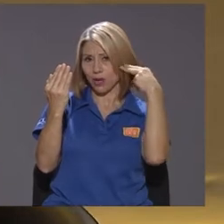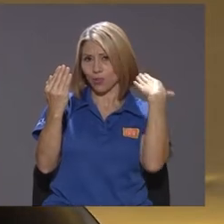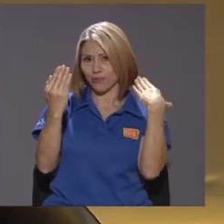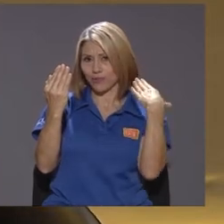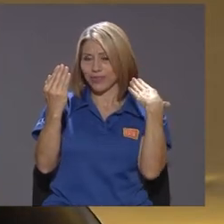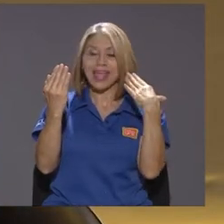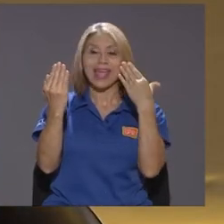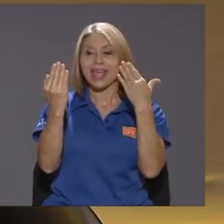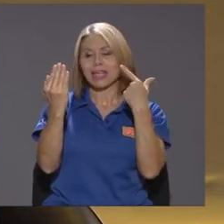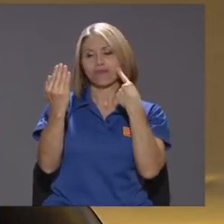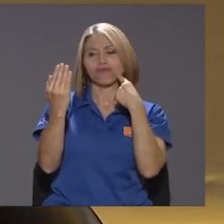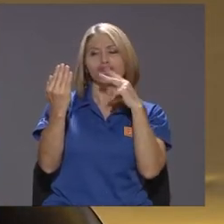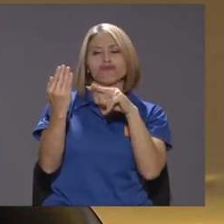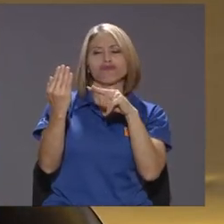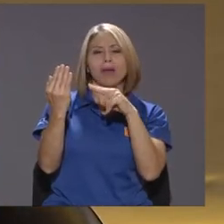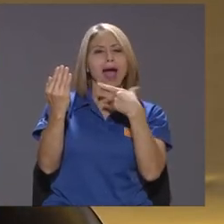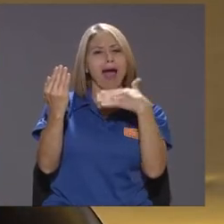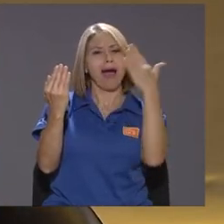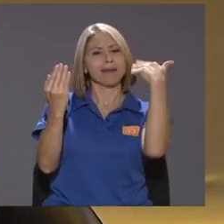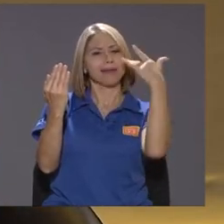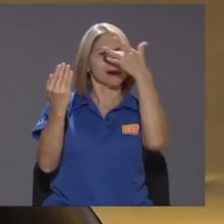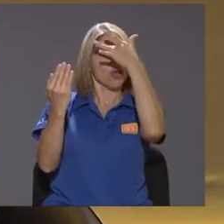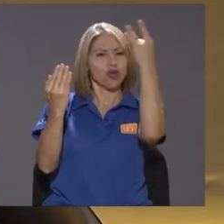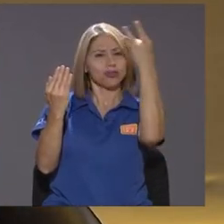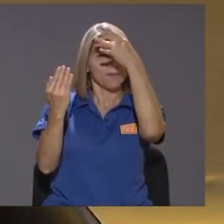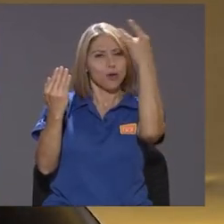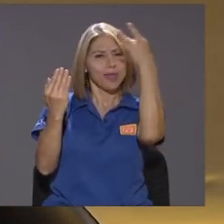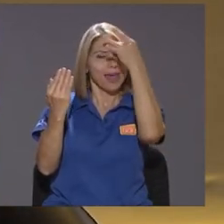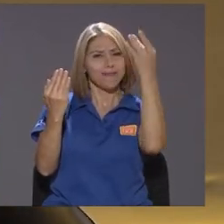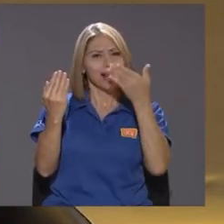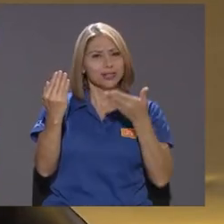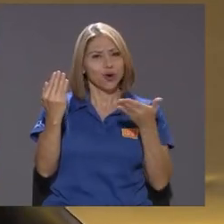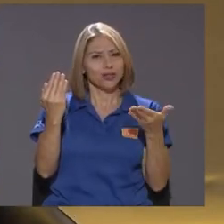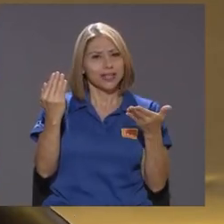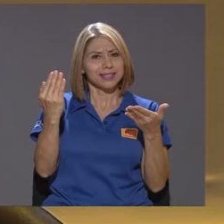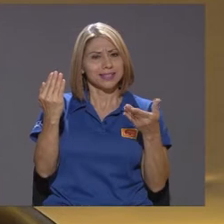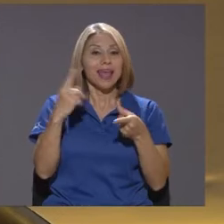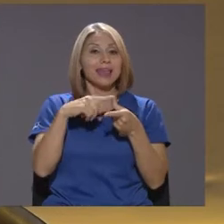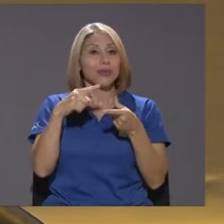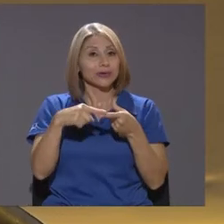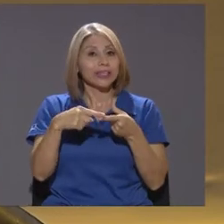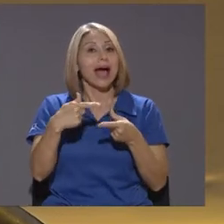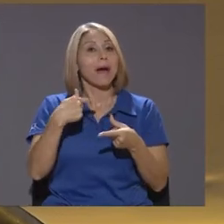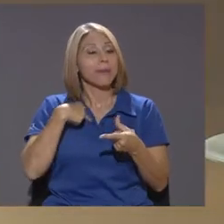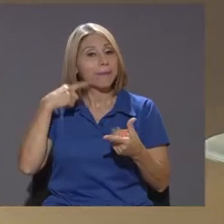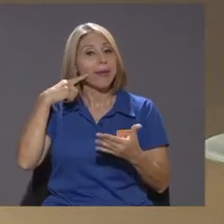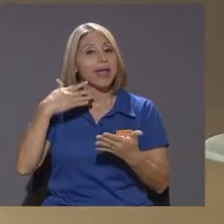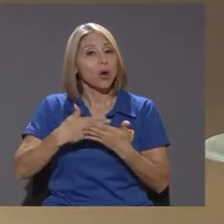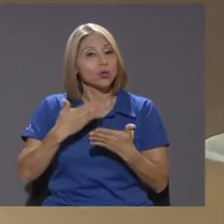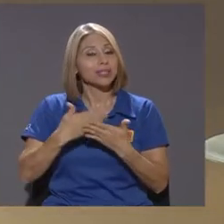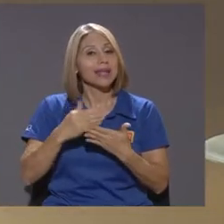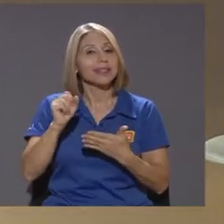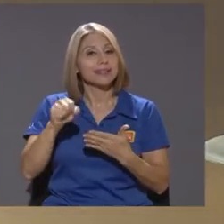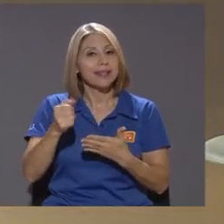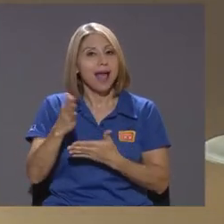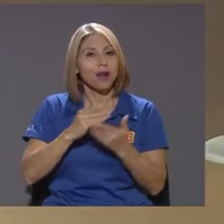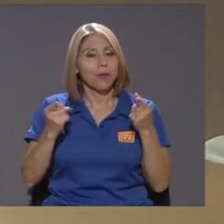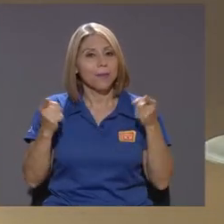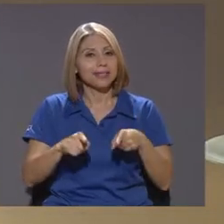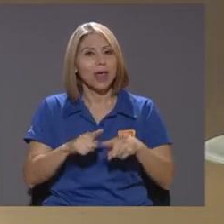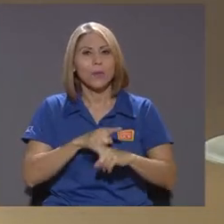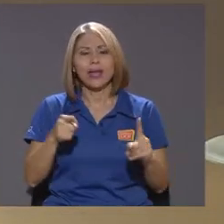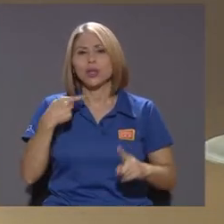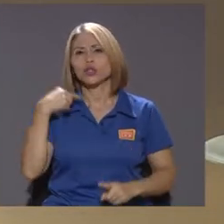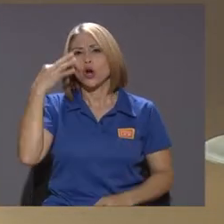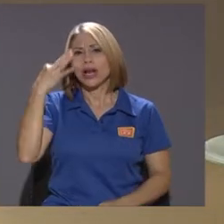olvidaban tan frecuentemente las cosas de manera que a mí sí me consta que algo ha pasado pero creo que no